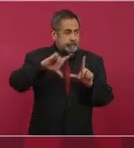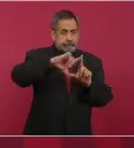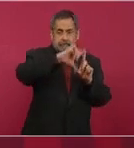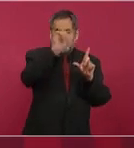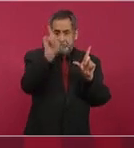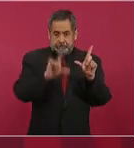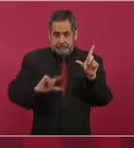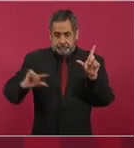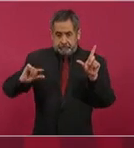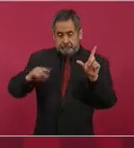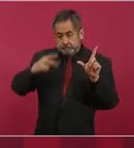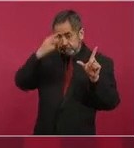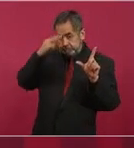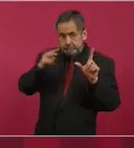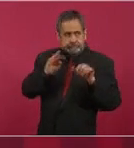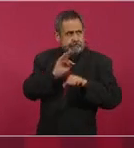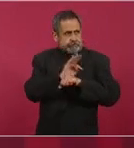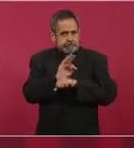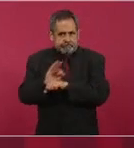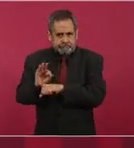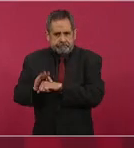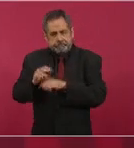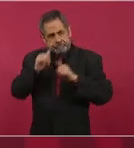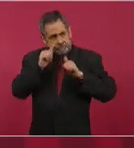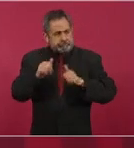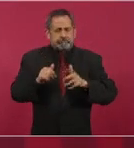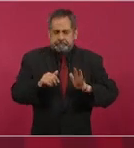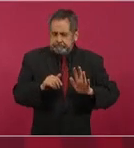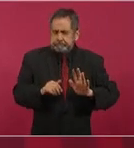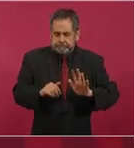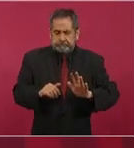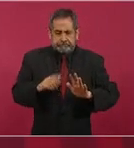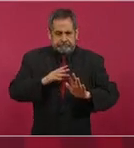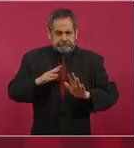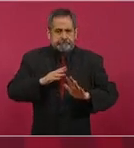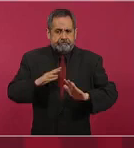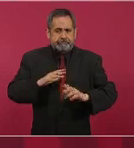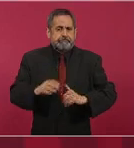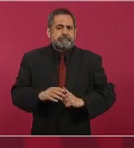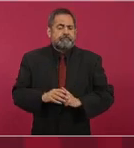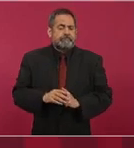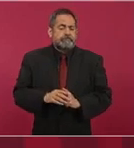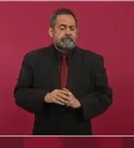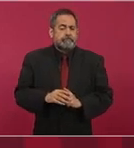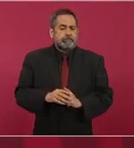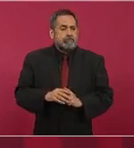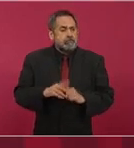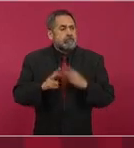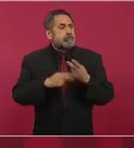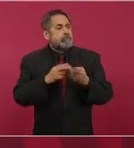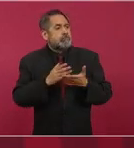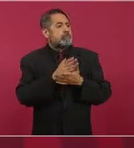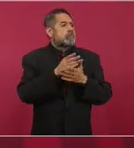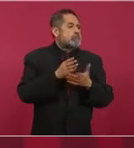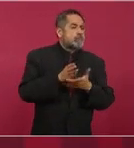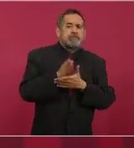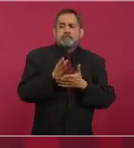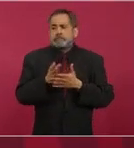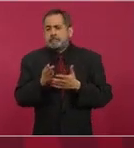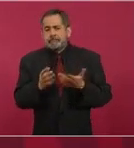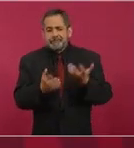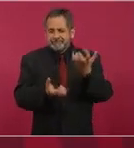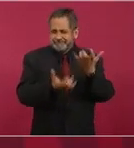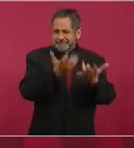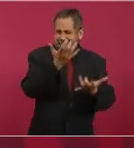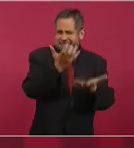interviniendo para apagar